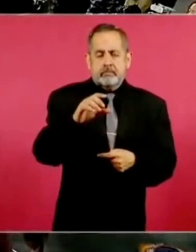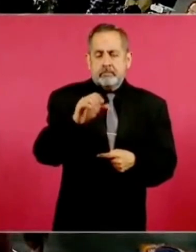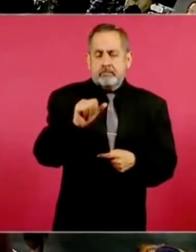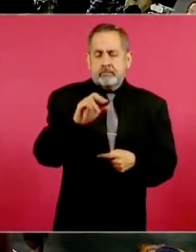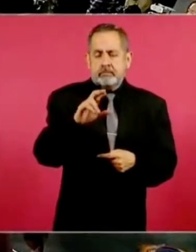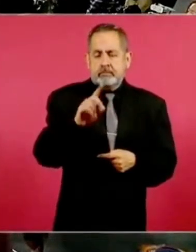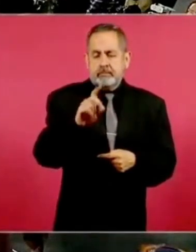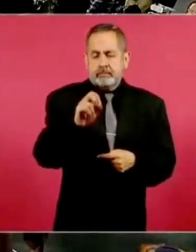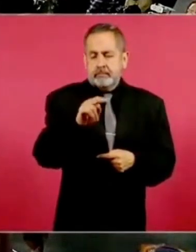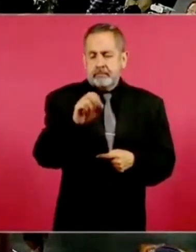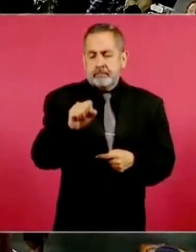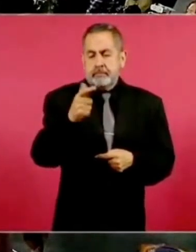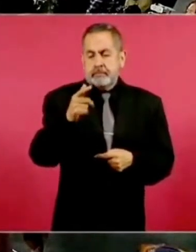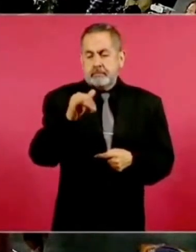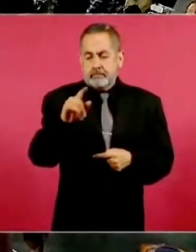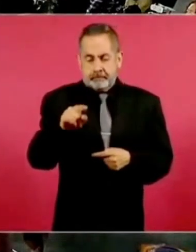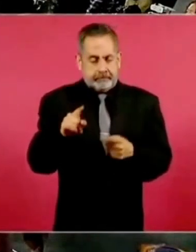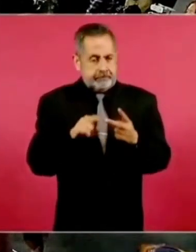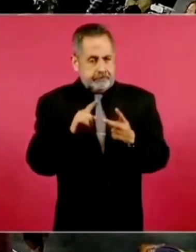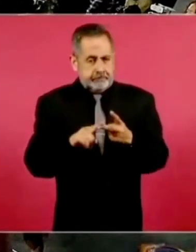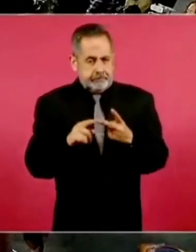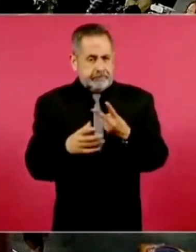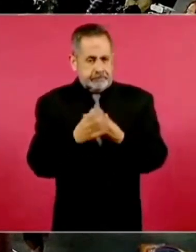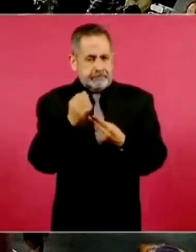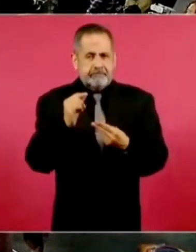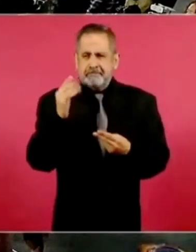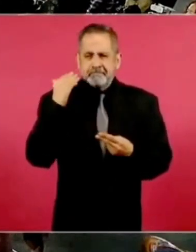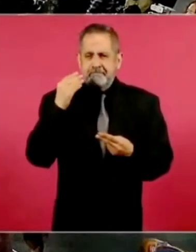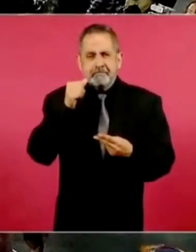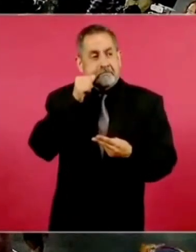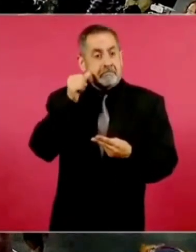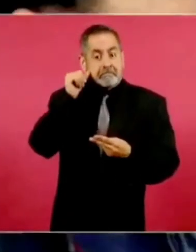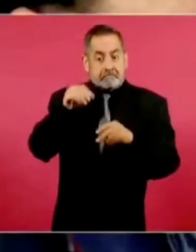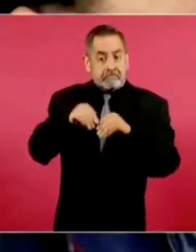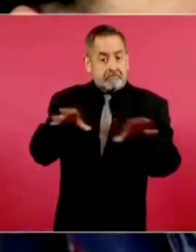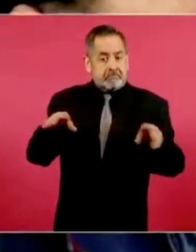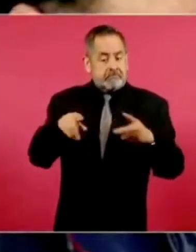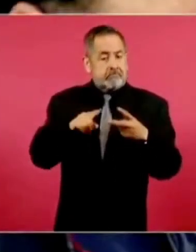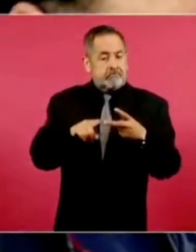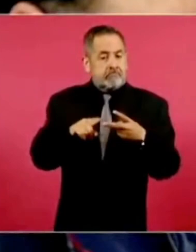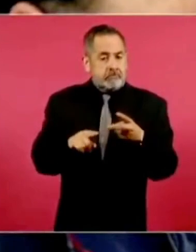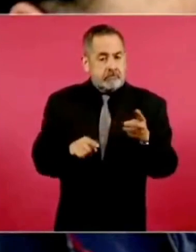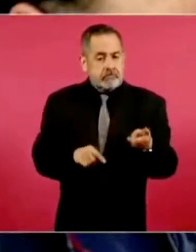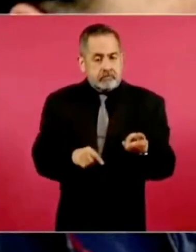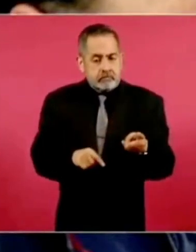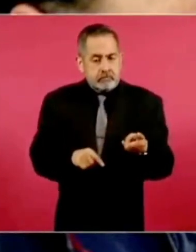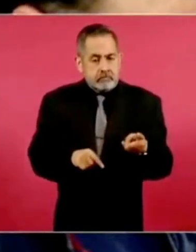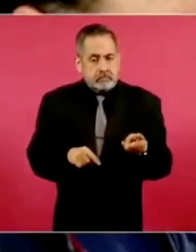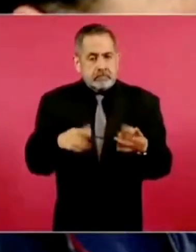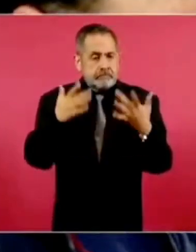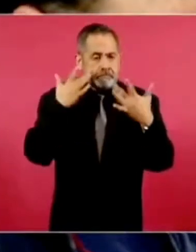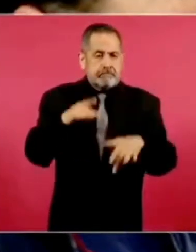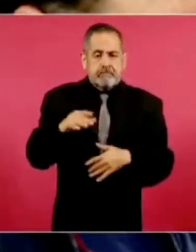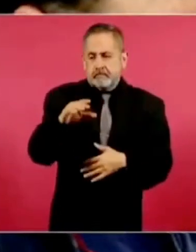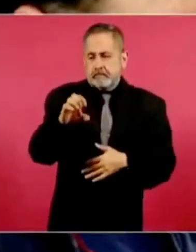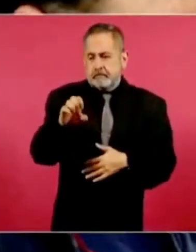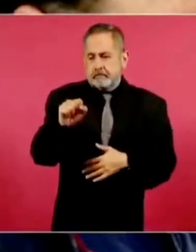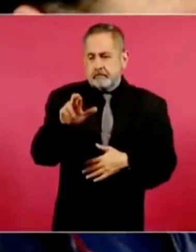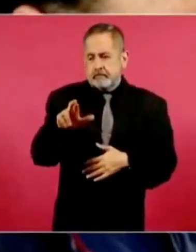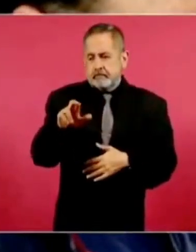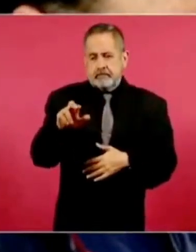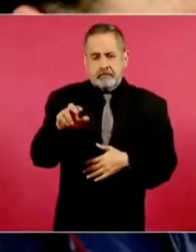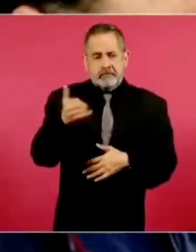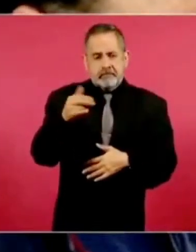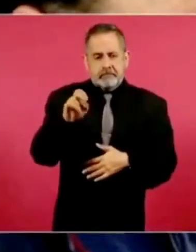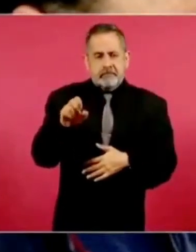Y otra que tiene que ver con lo que se dio ayer a conocer con la renuncia de César Yañez a la subsecretaría